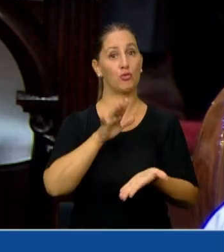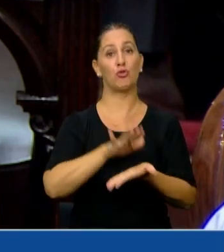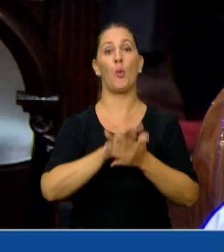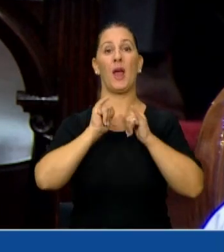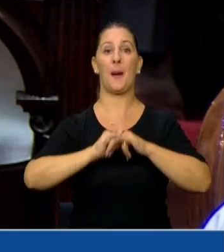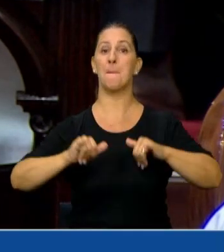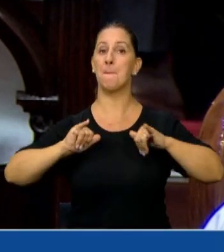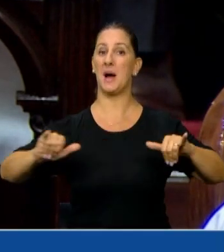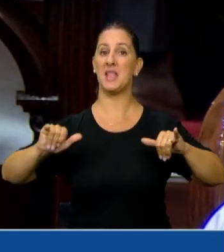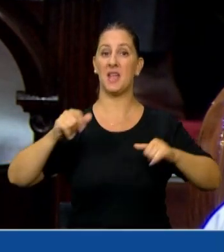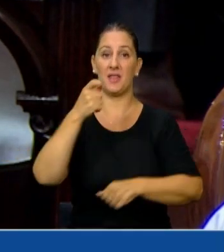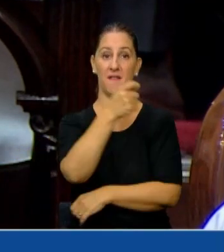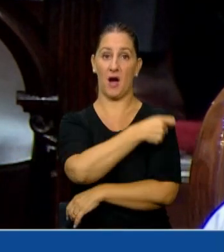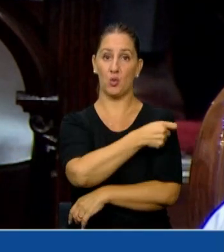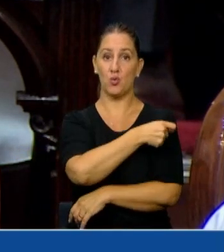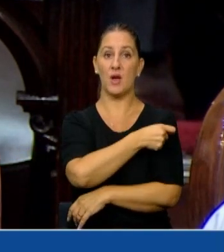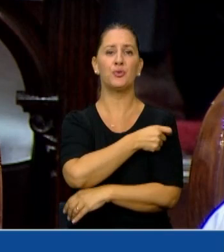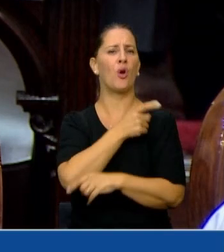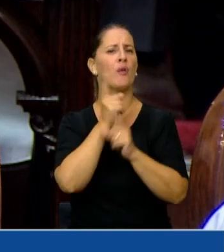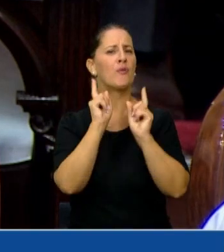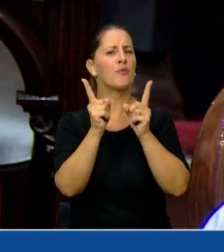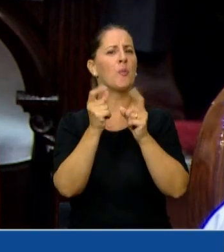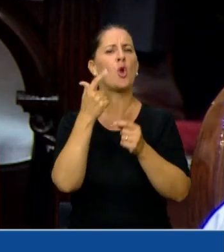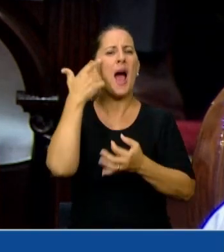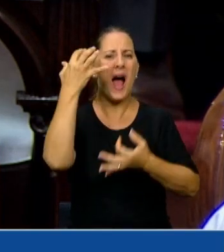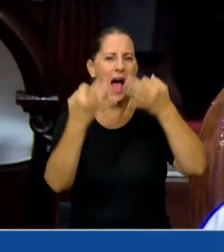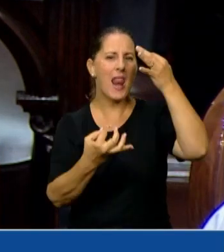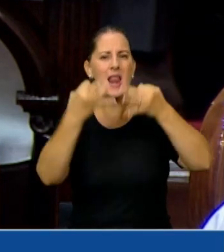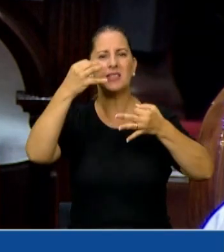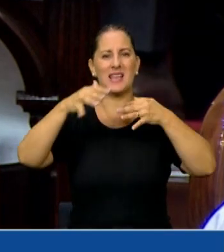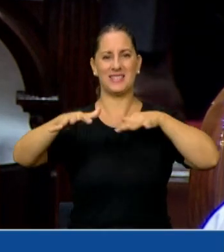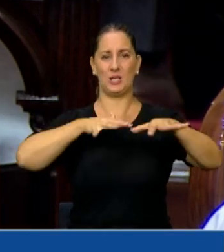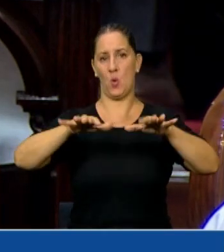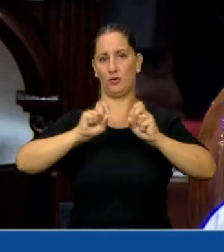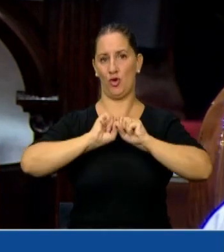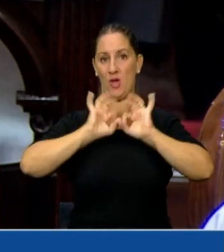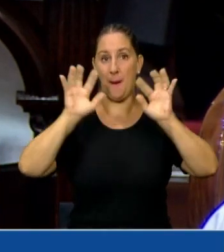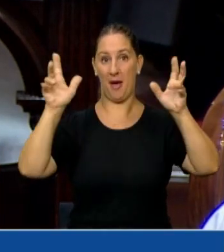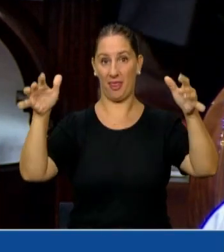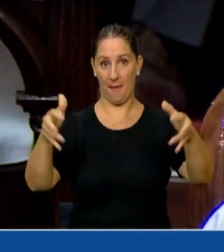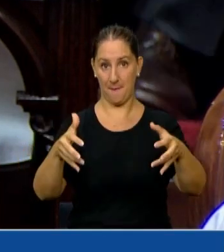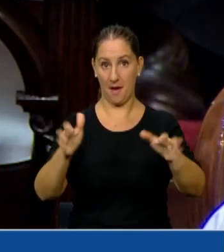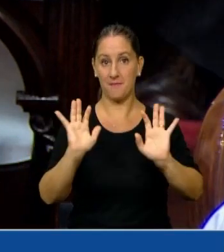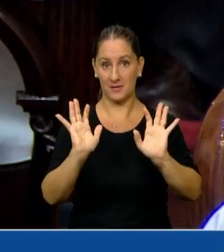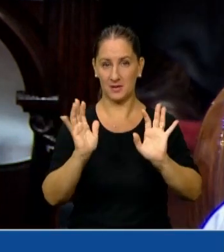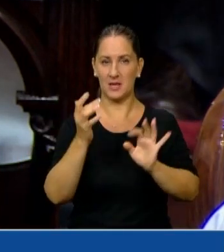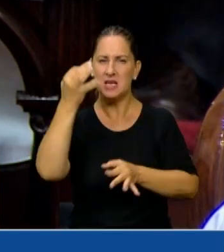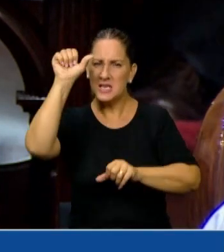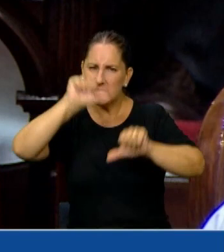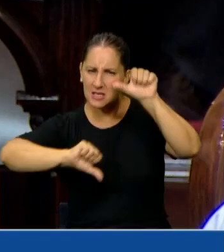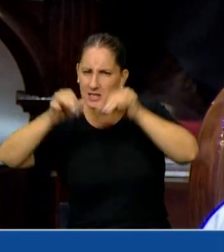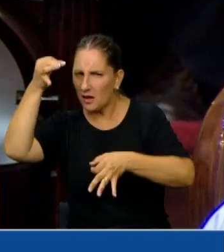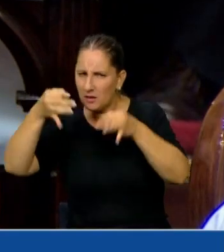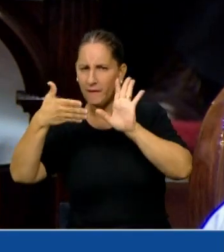campaña de vacunación, etc., se sustentan en el análisis de la situación epidemiológica y la evidencia científica